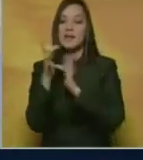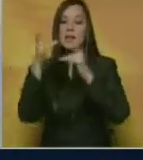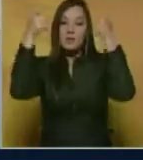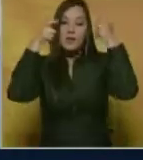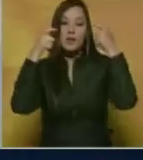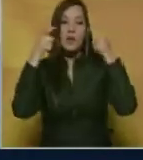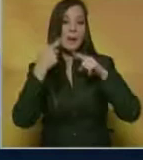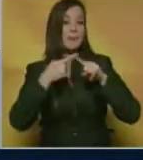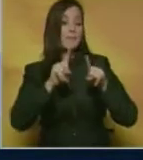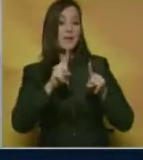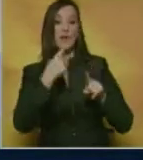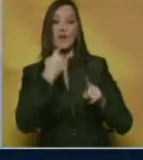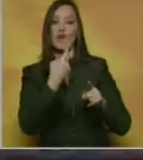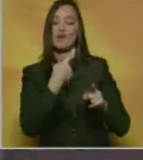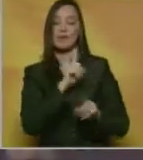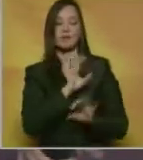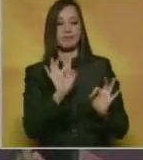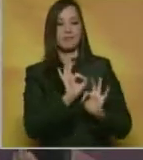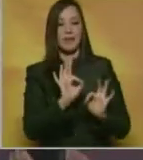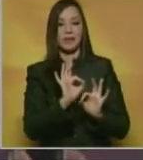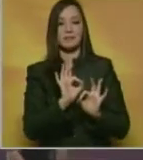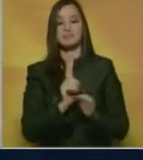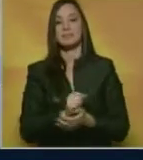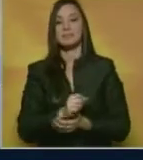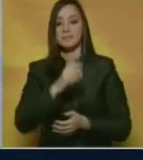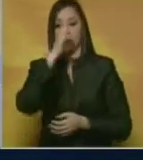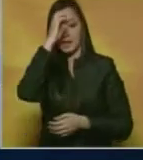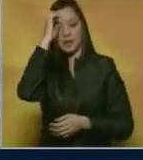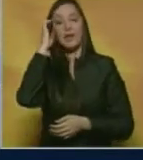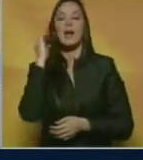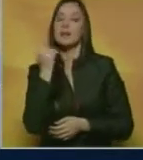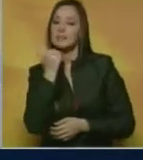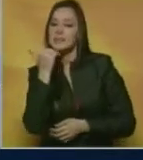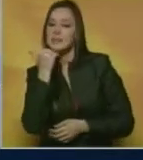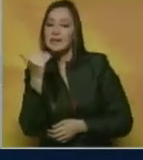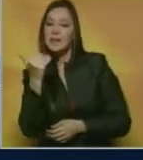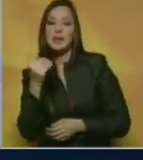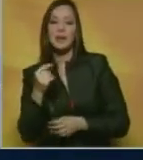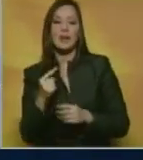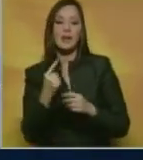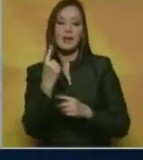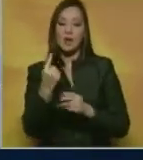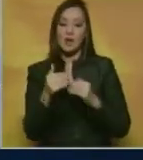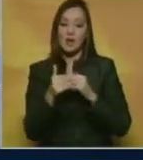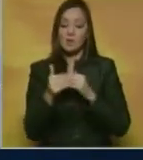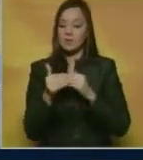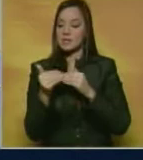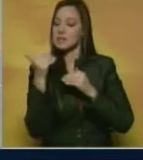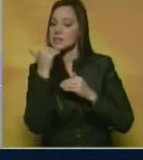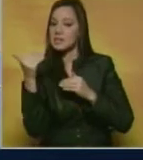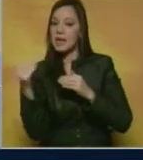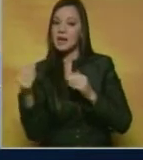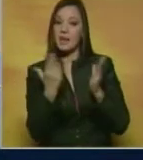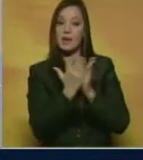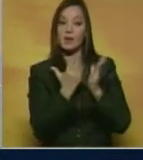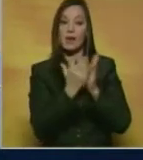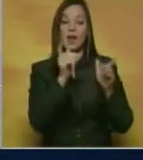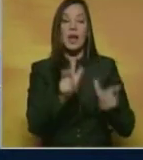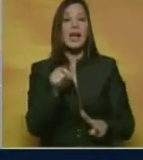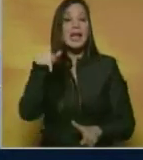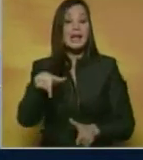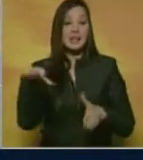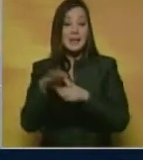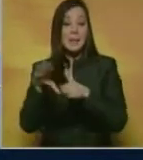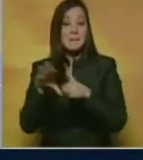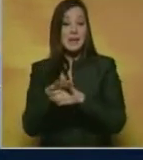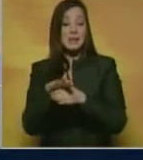quisieron declarar a los medios. Y precisamente a una cuadra y media donde ocurrió este hurto, este martes un hombre asesinó